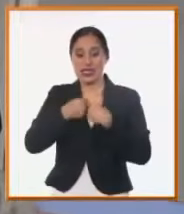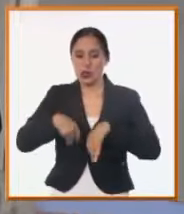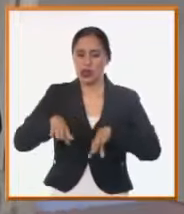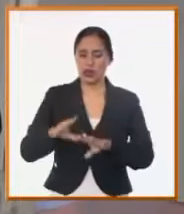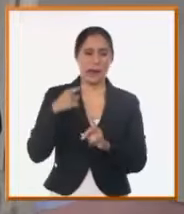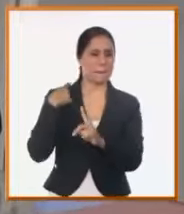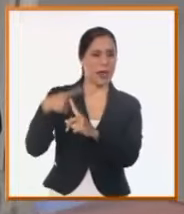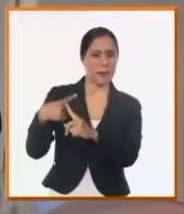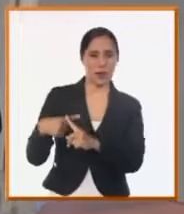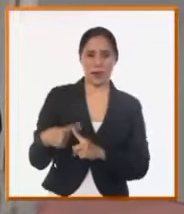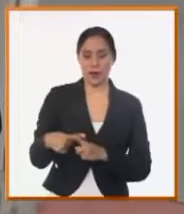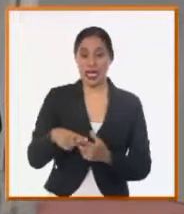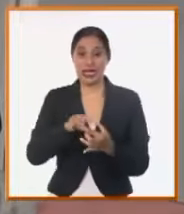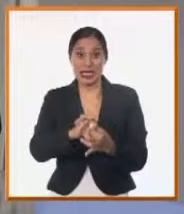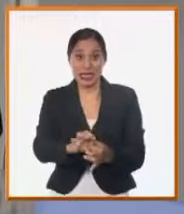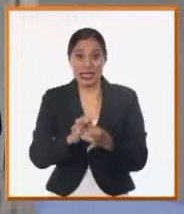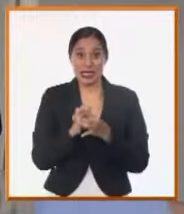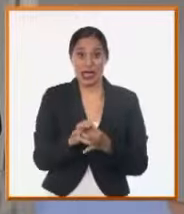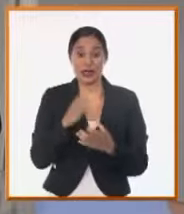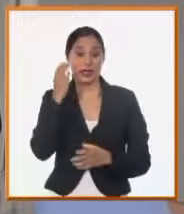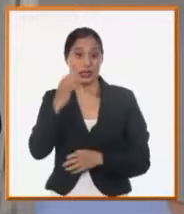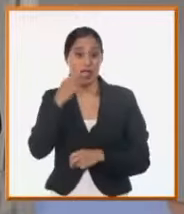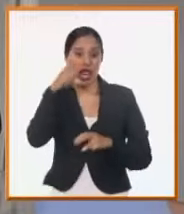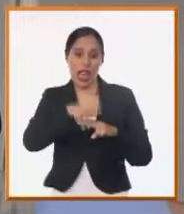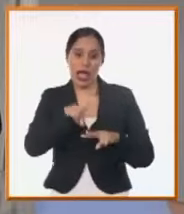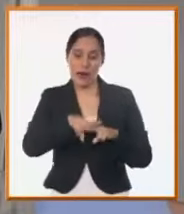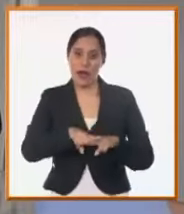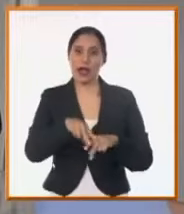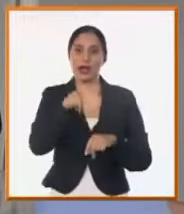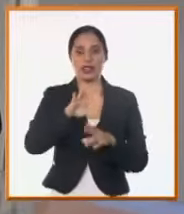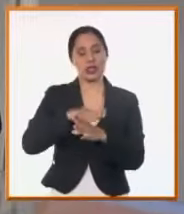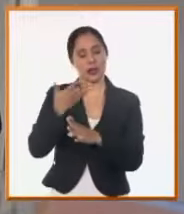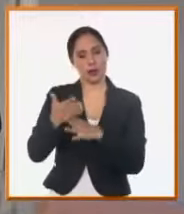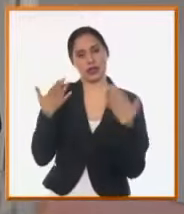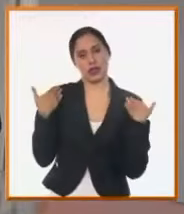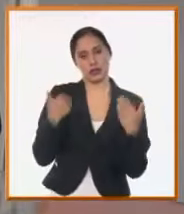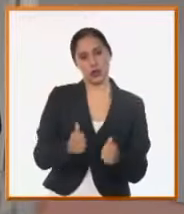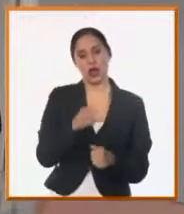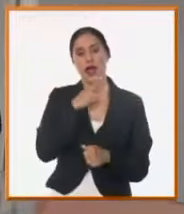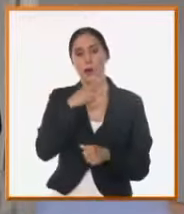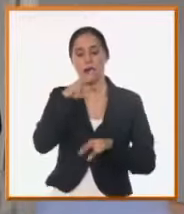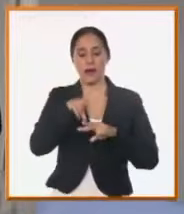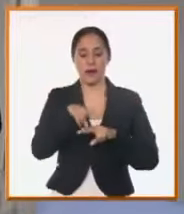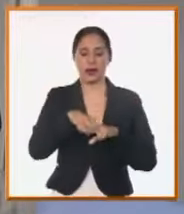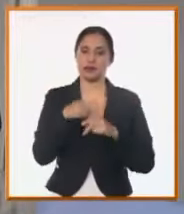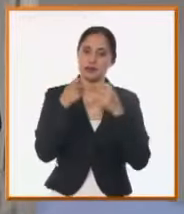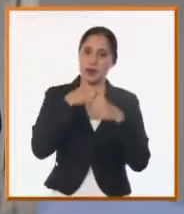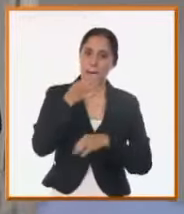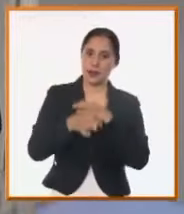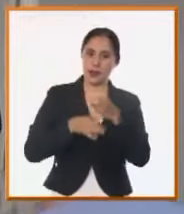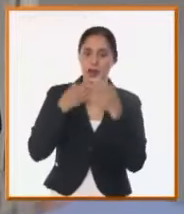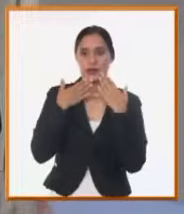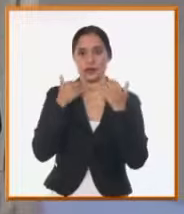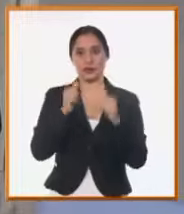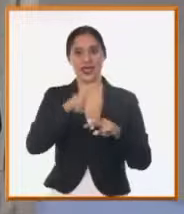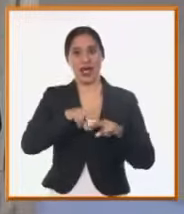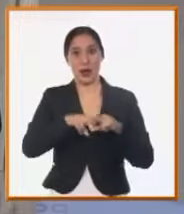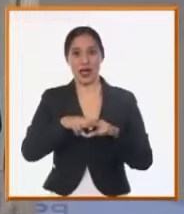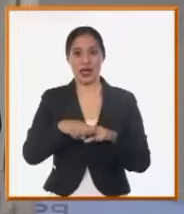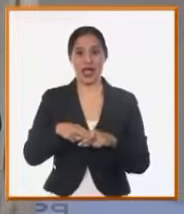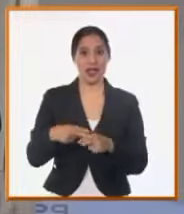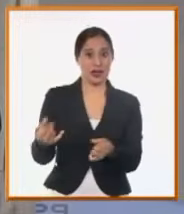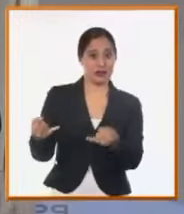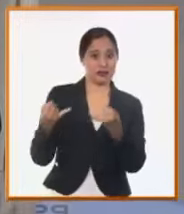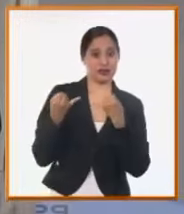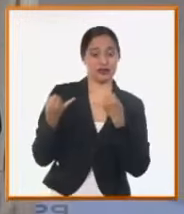plantearon. Y en caso de La Habana, bueno, después va el director general de Agua de La Habana a referirse. La Habana realmente tiene la mayor cantidad de planteamientos porque